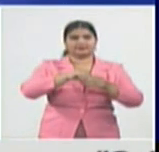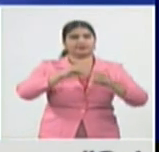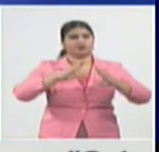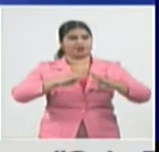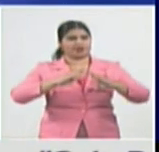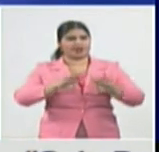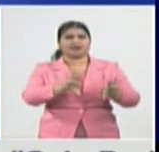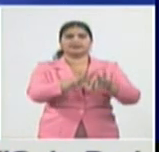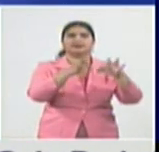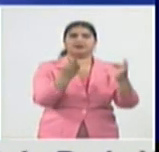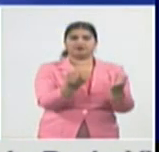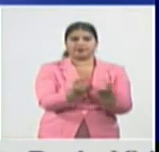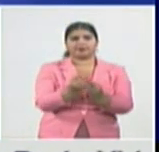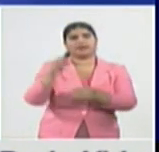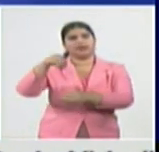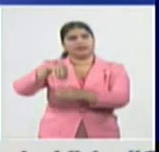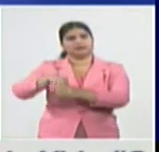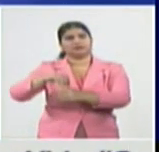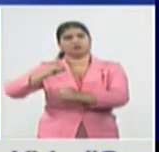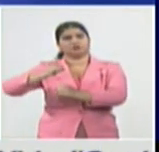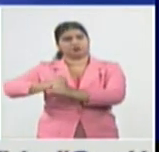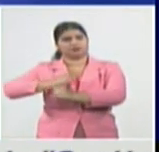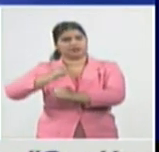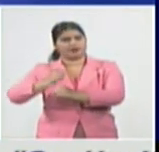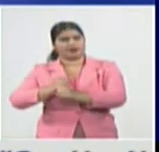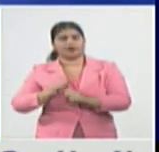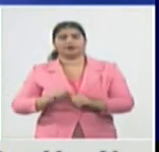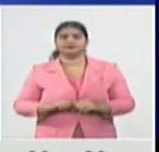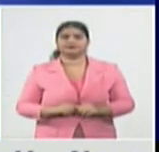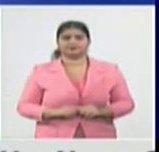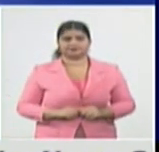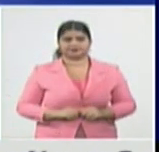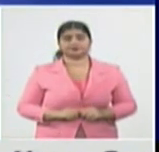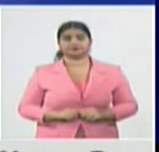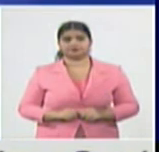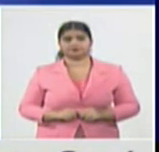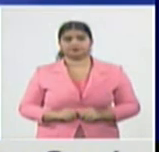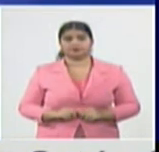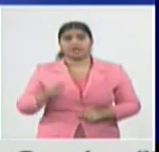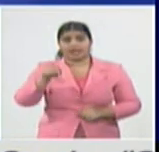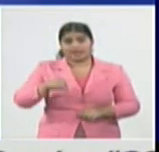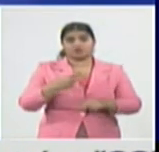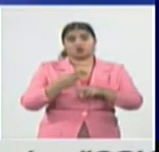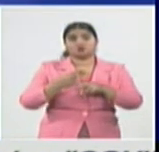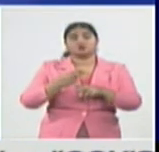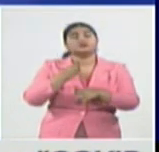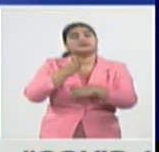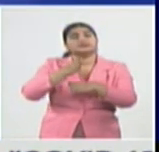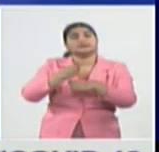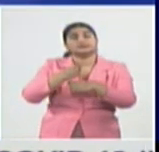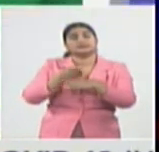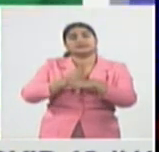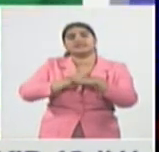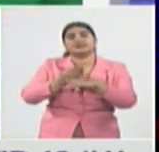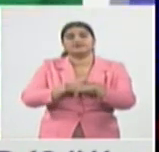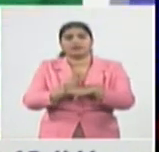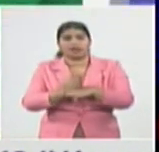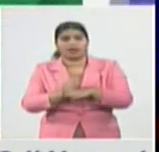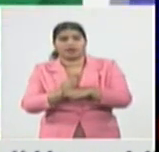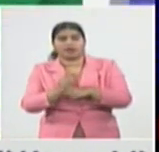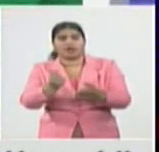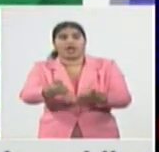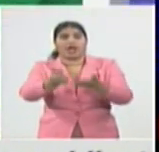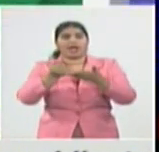concepto apoyo social para brindar apoyo social eso es importante el apoyo social tiene varias fuentes la fuente puede ser